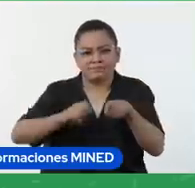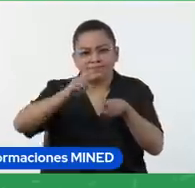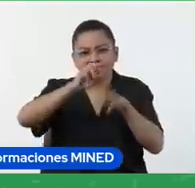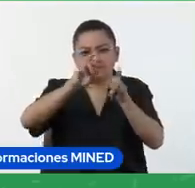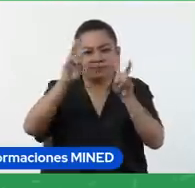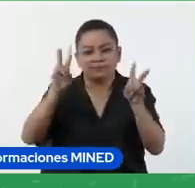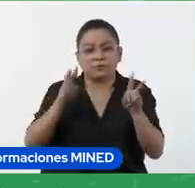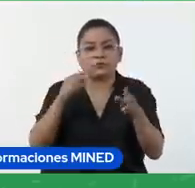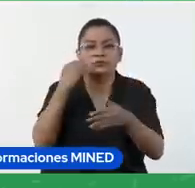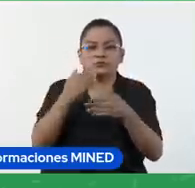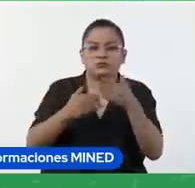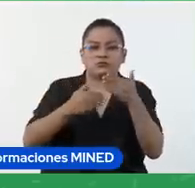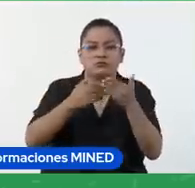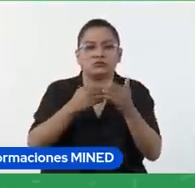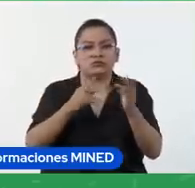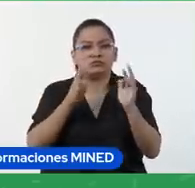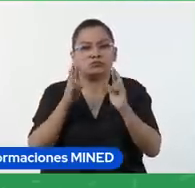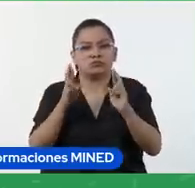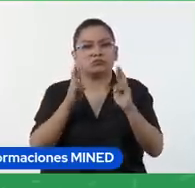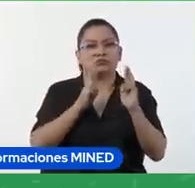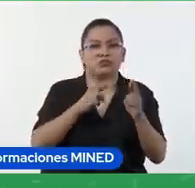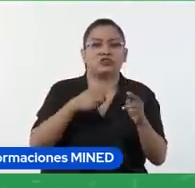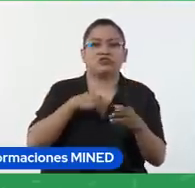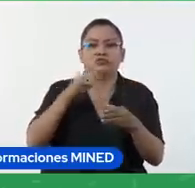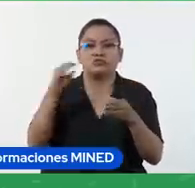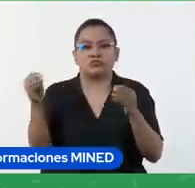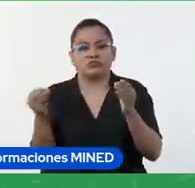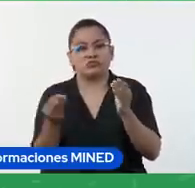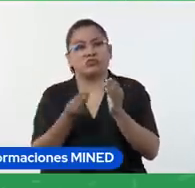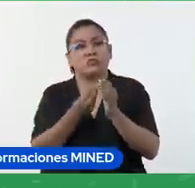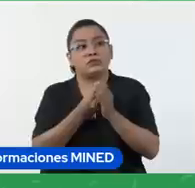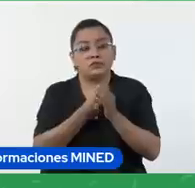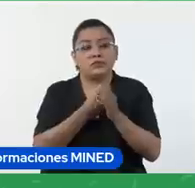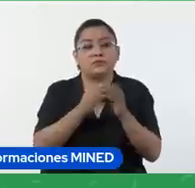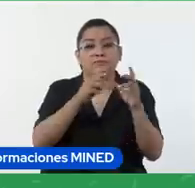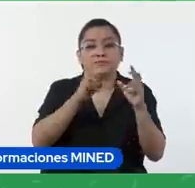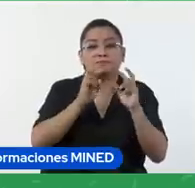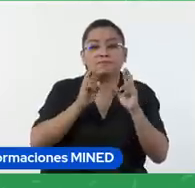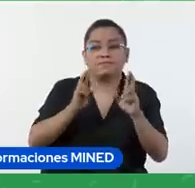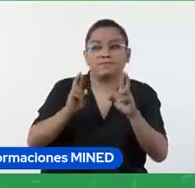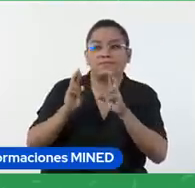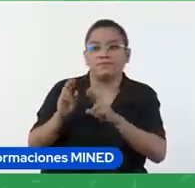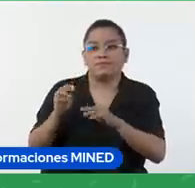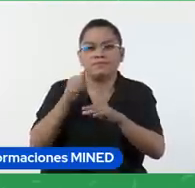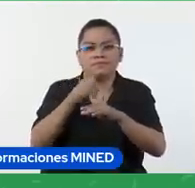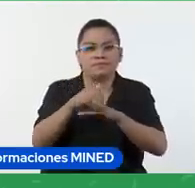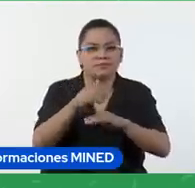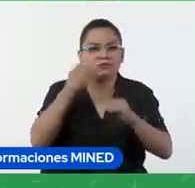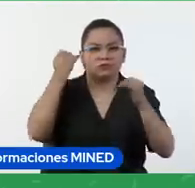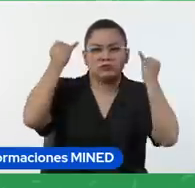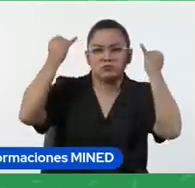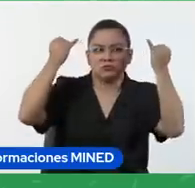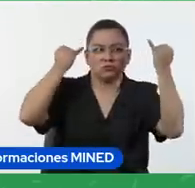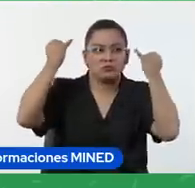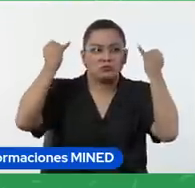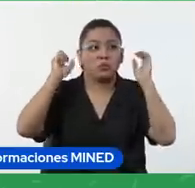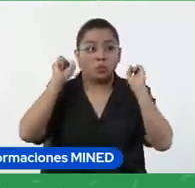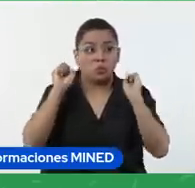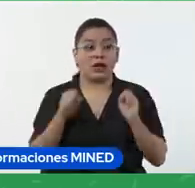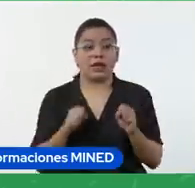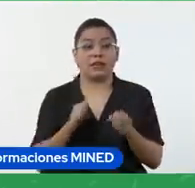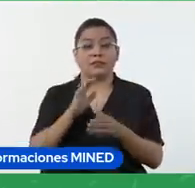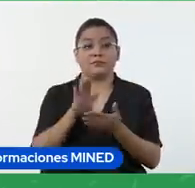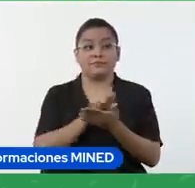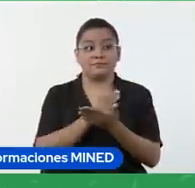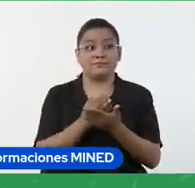medida que los estudiantes van respondiendo voy añadiendo sus respuestas y comentarios como lluvias de idea entonces vamos viendo